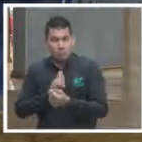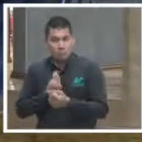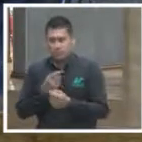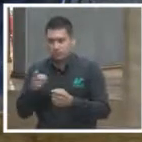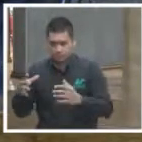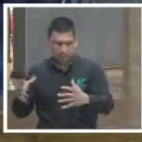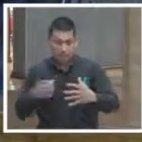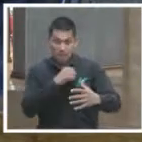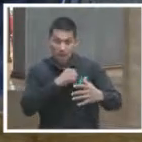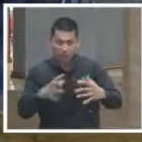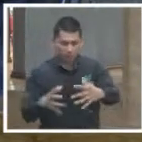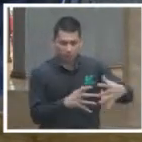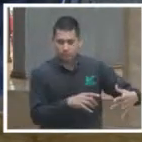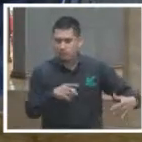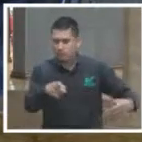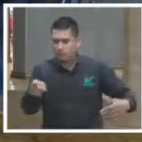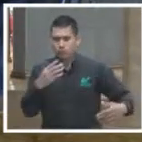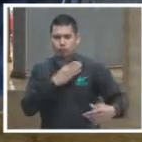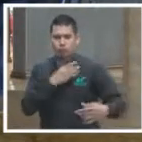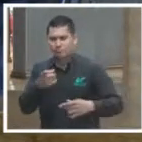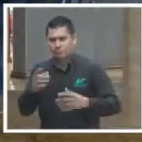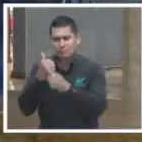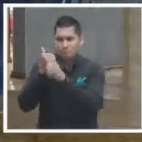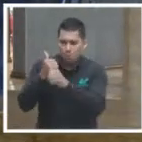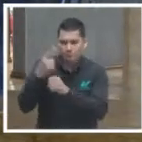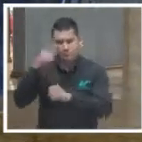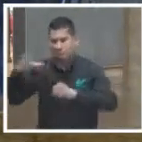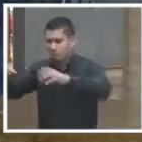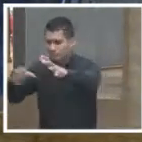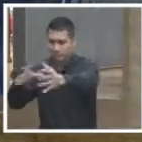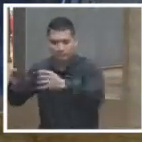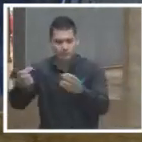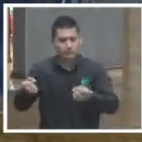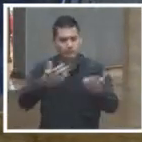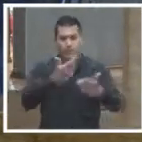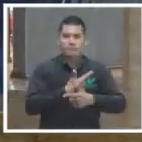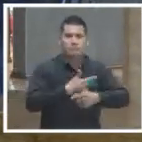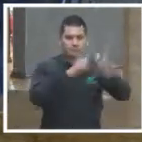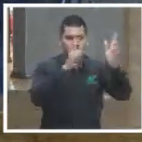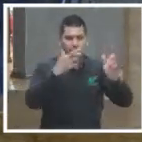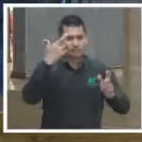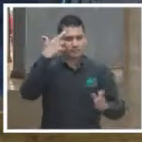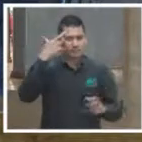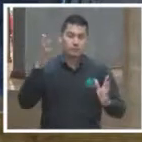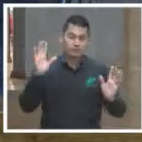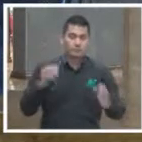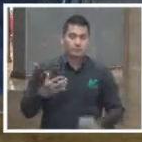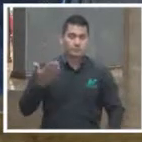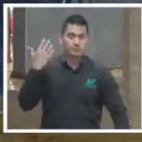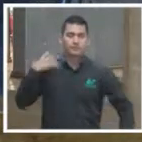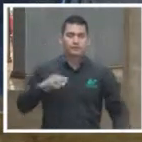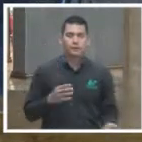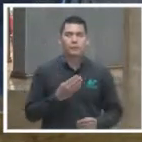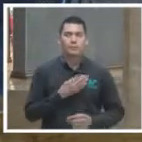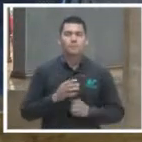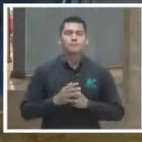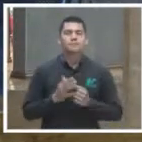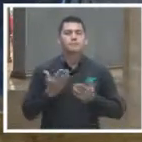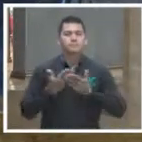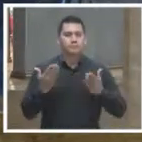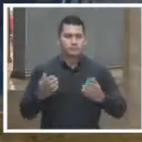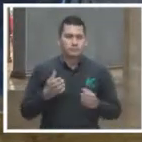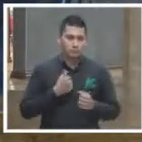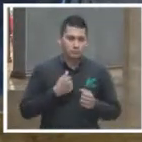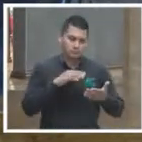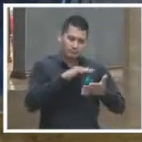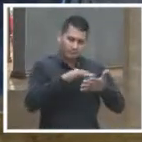causando un impacto importante en ese entonces. Déjenme leerles los resultados de